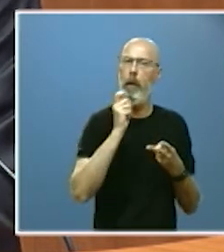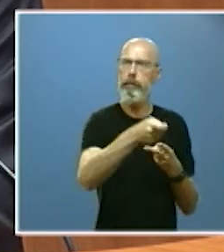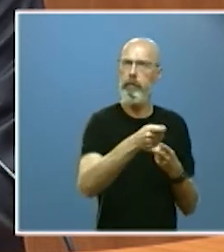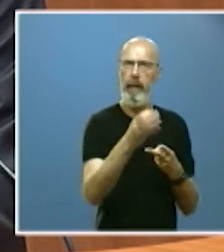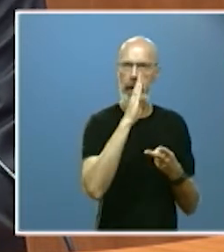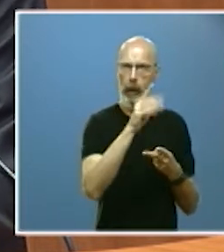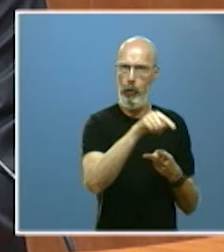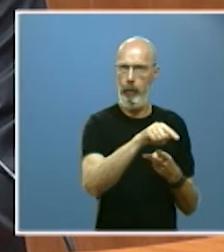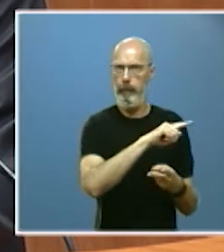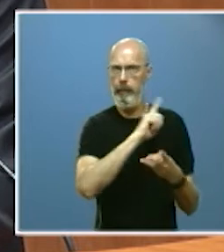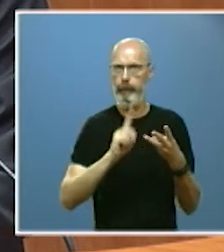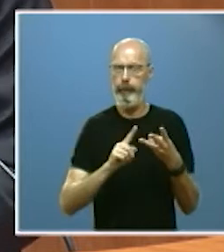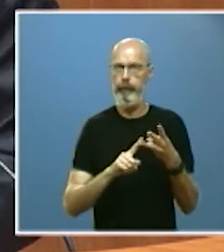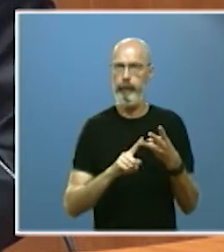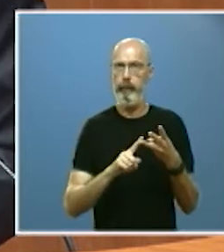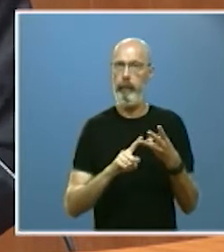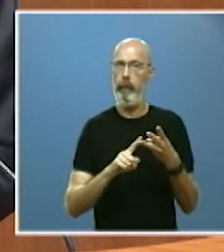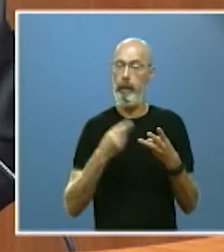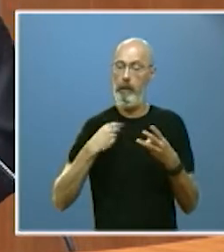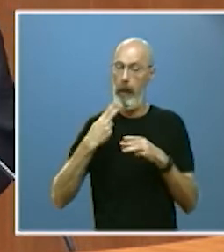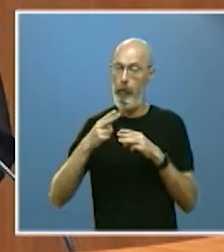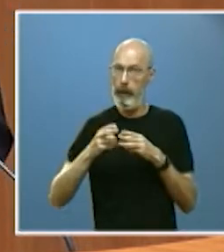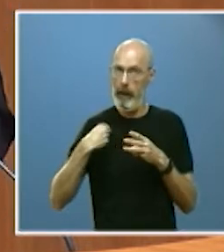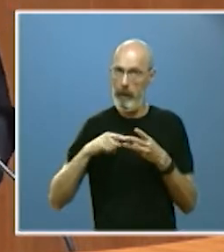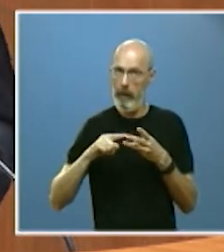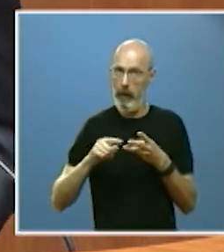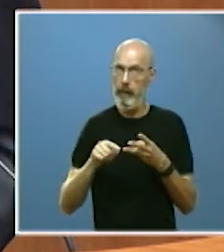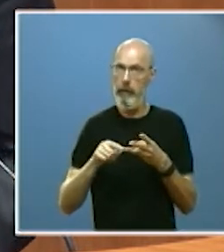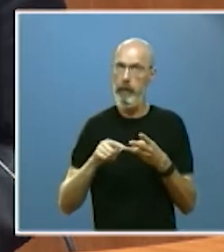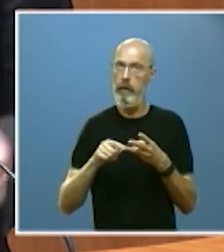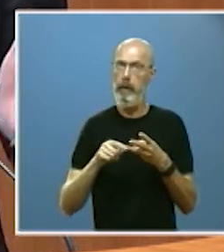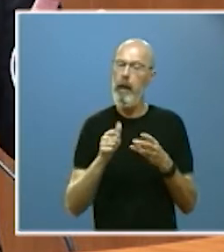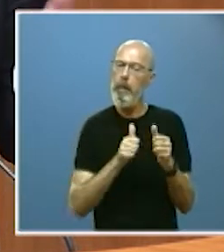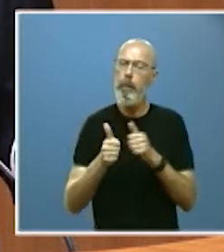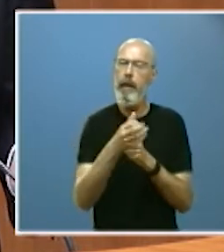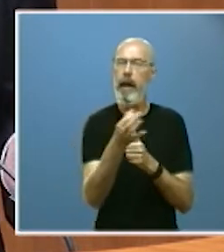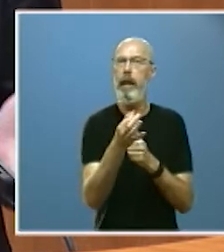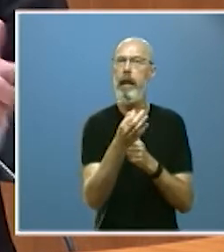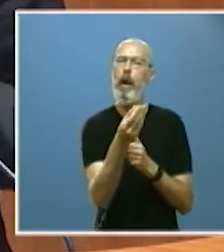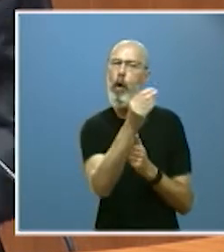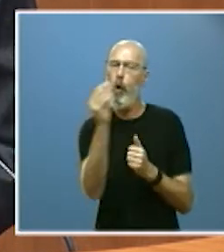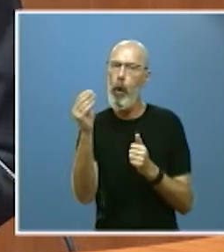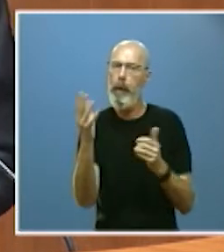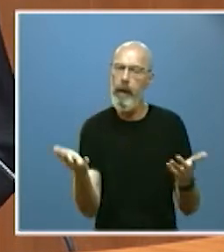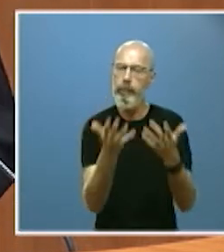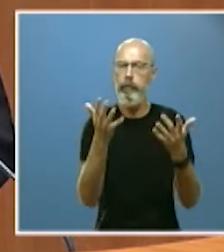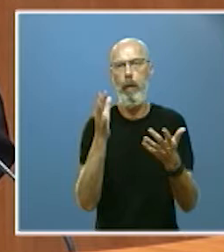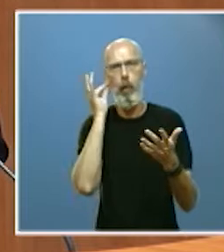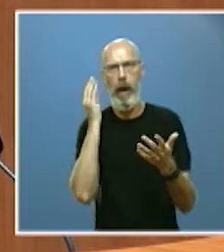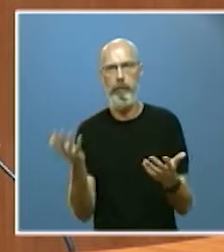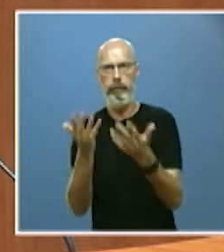política y que la misma priorice la incorporación al sector de los jóvenes y de las mujeres.